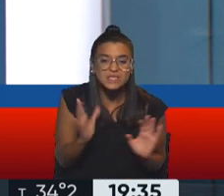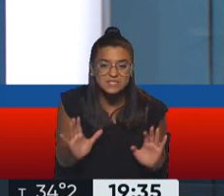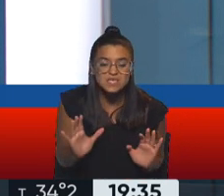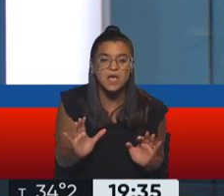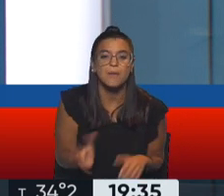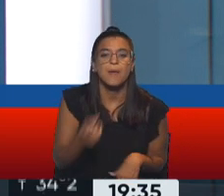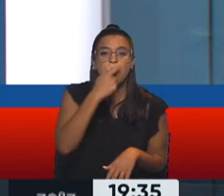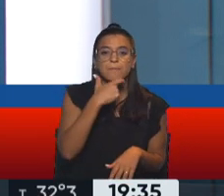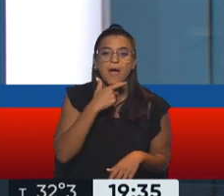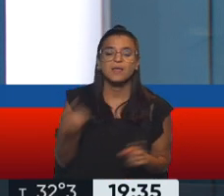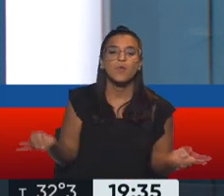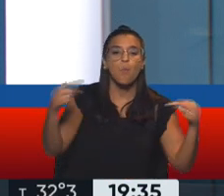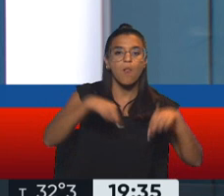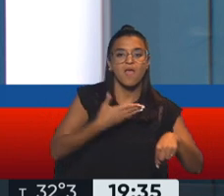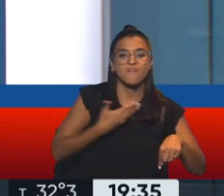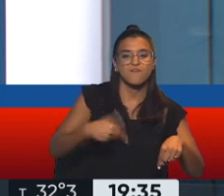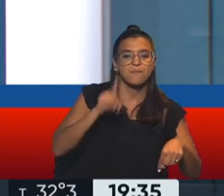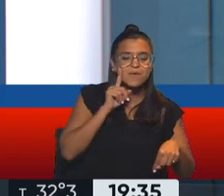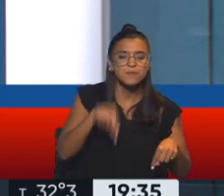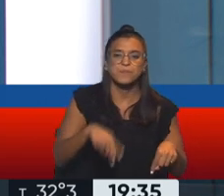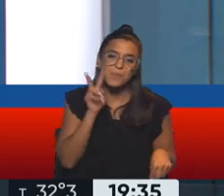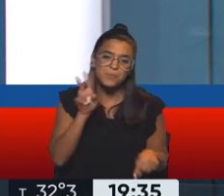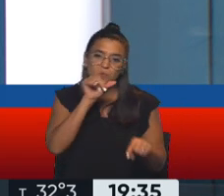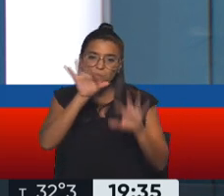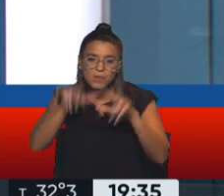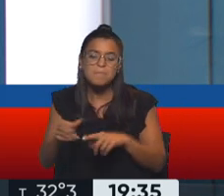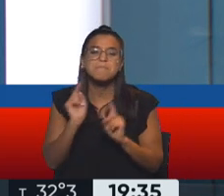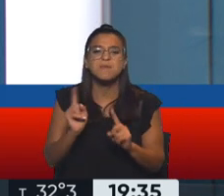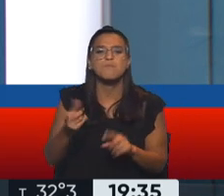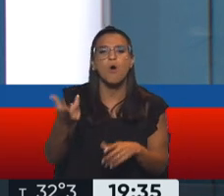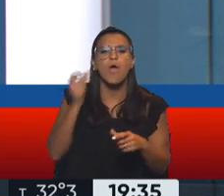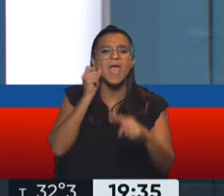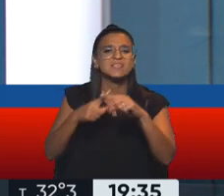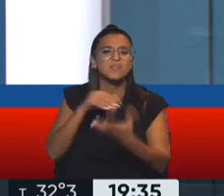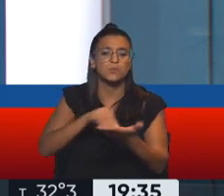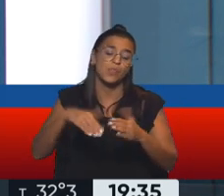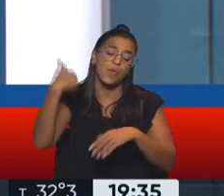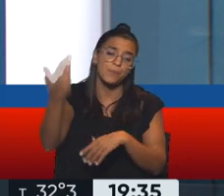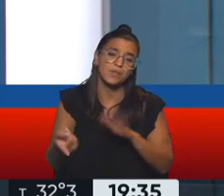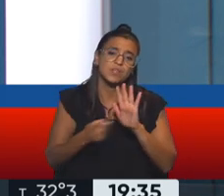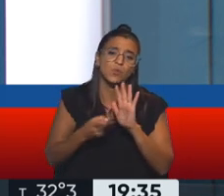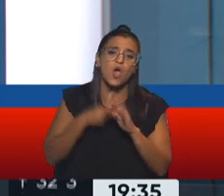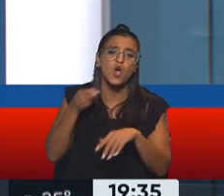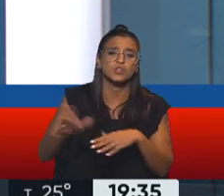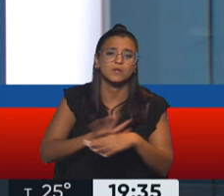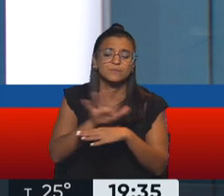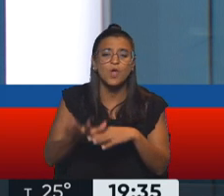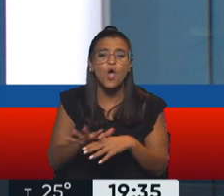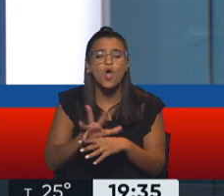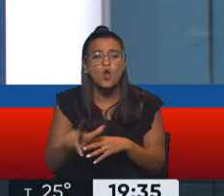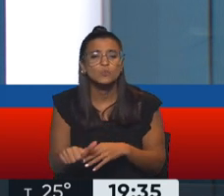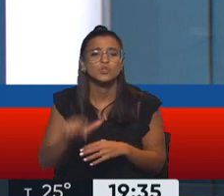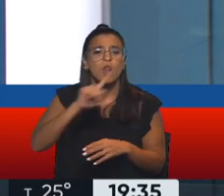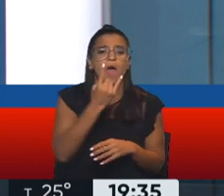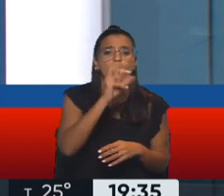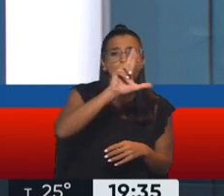Macri volví al FMI, y me topé con un tuit de quien era diputada en ese momento, después fue titular de la oficina anticorrupción, Laura Alonso, que